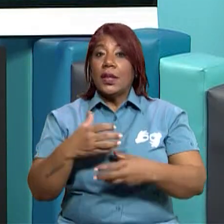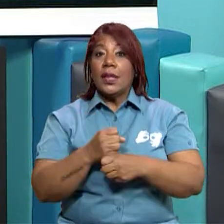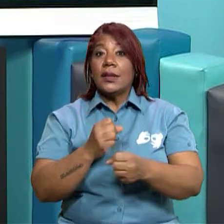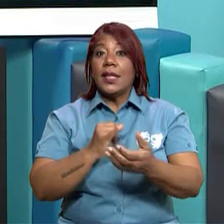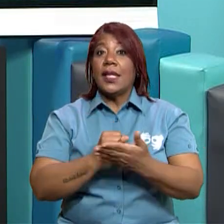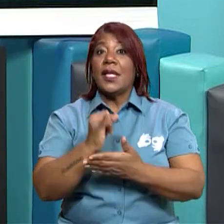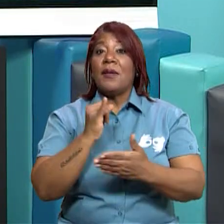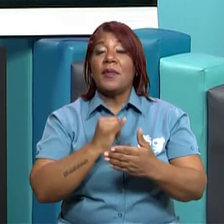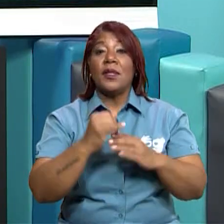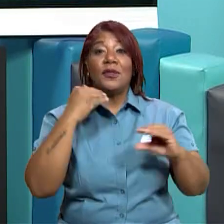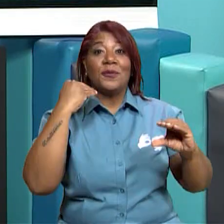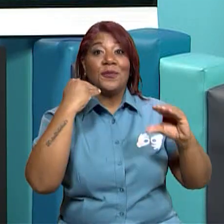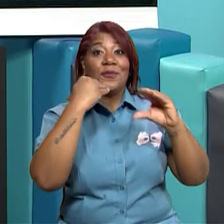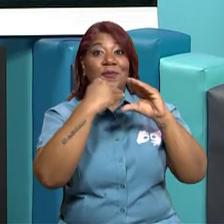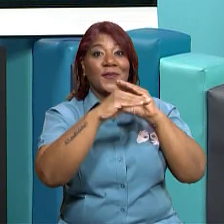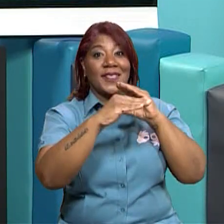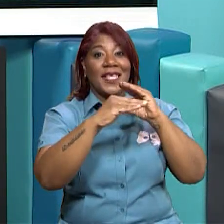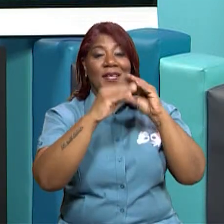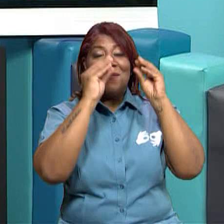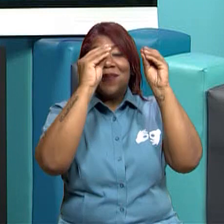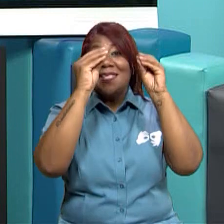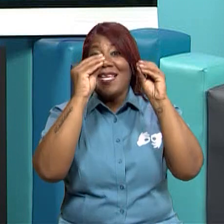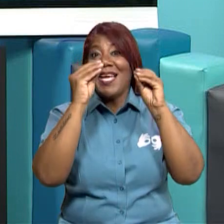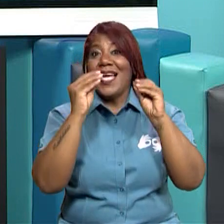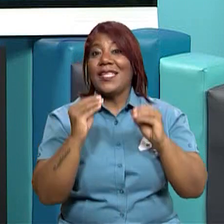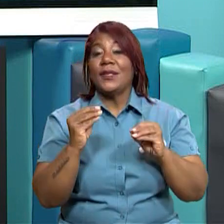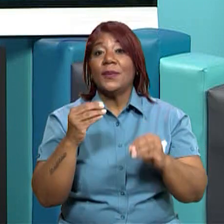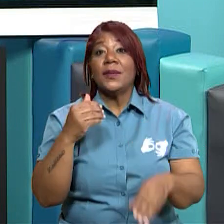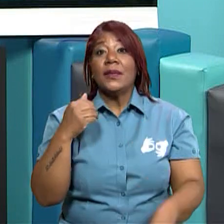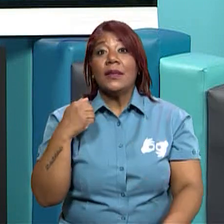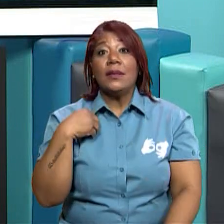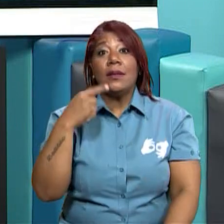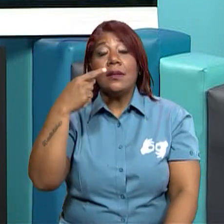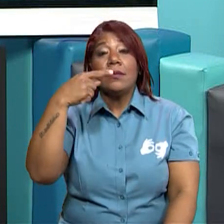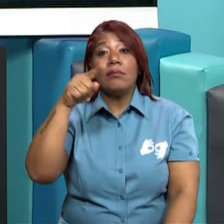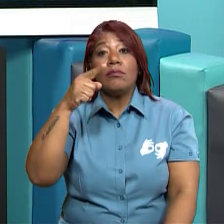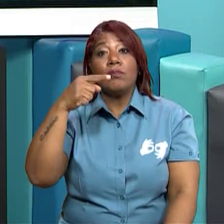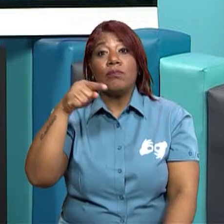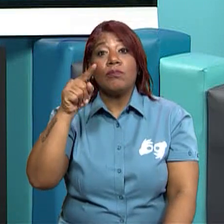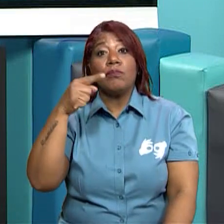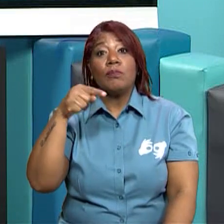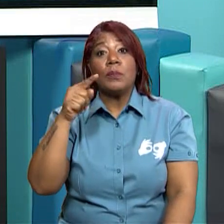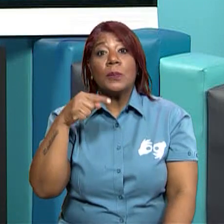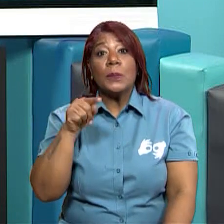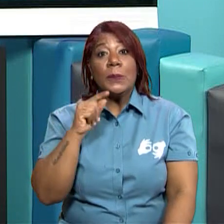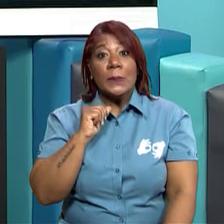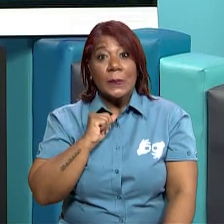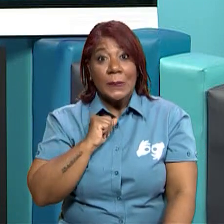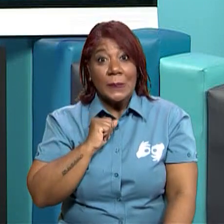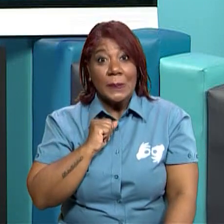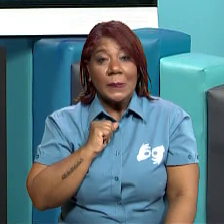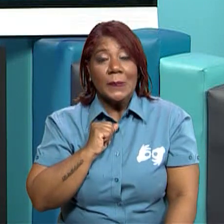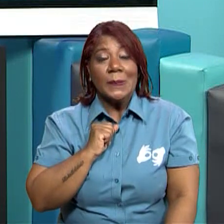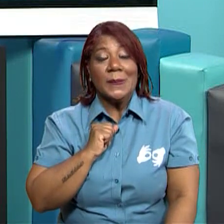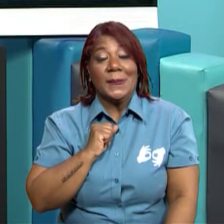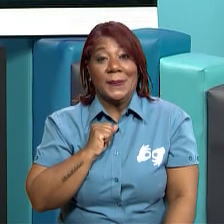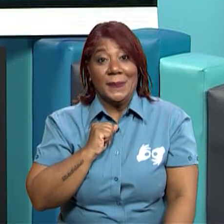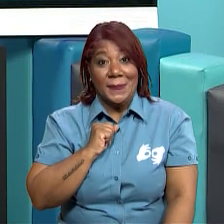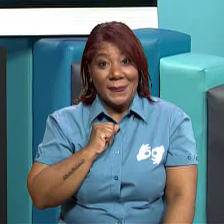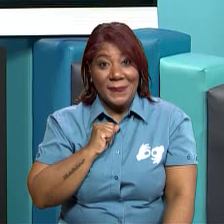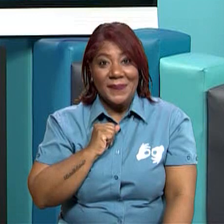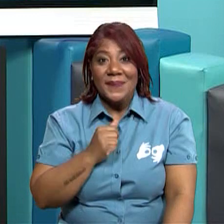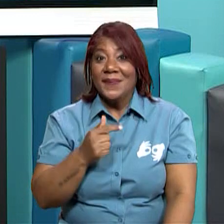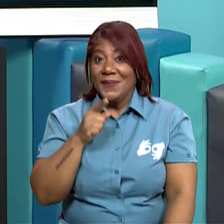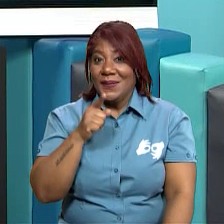y enviársela a tu maestro porque esto tiene una calificación que tú debes investigar. Entonces,